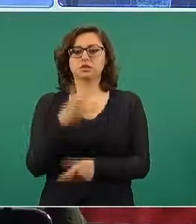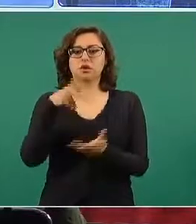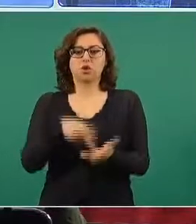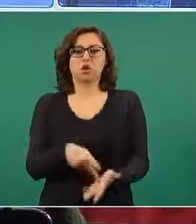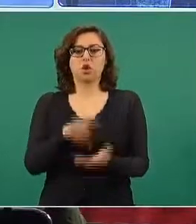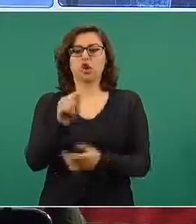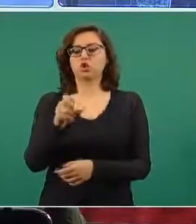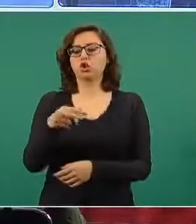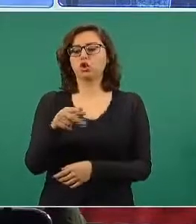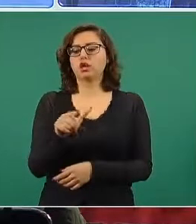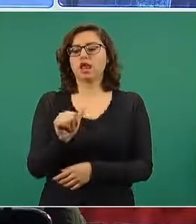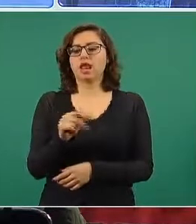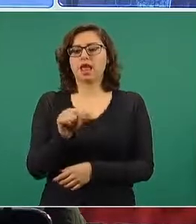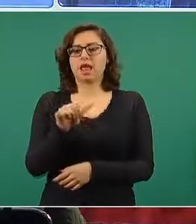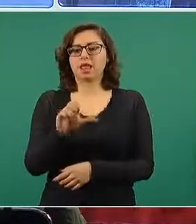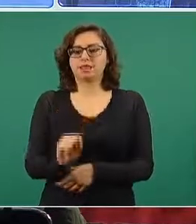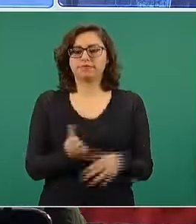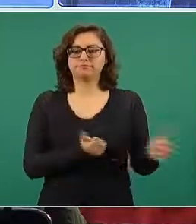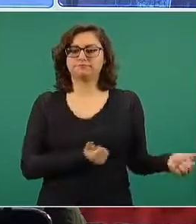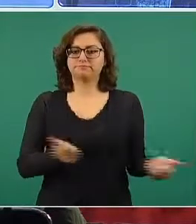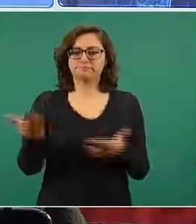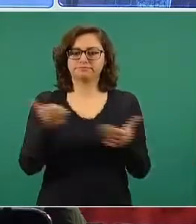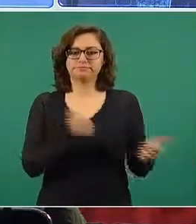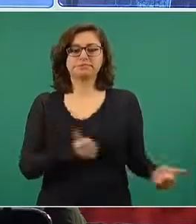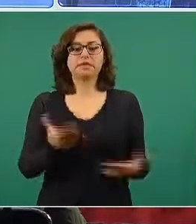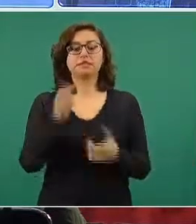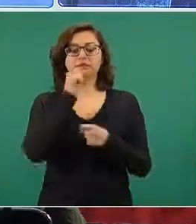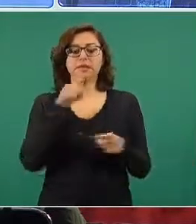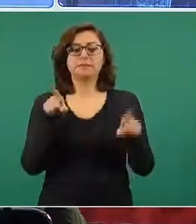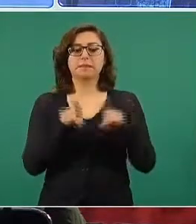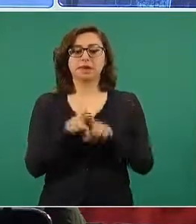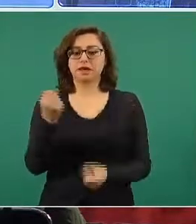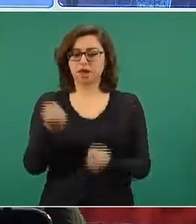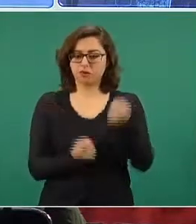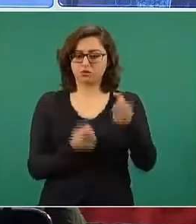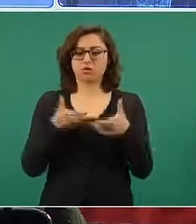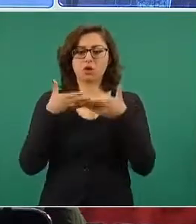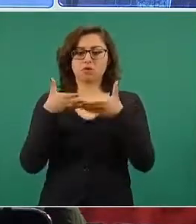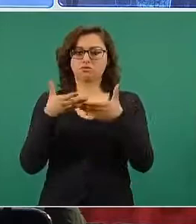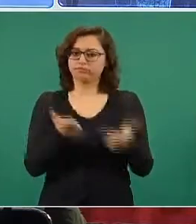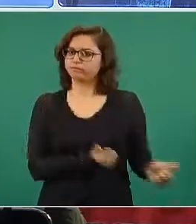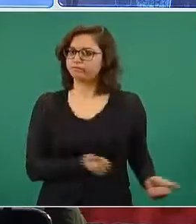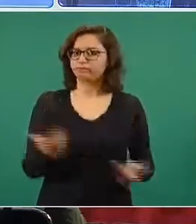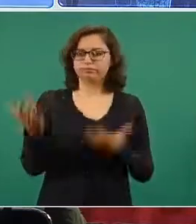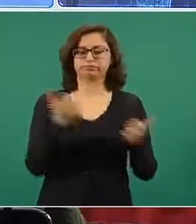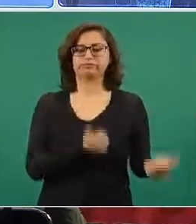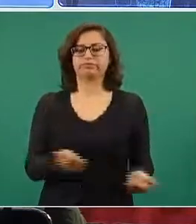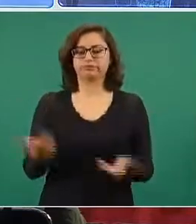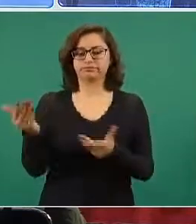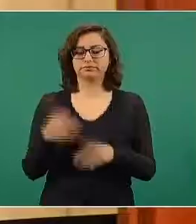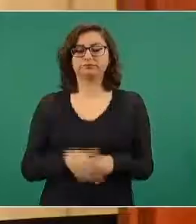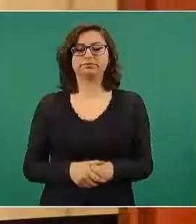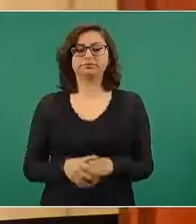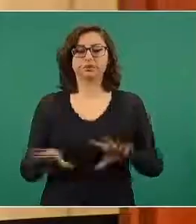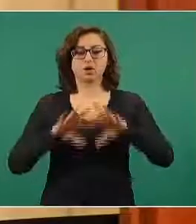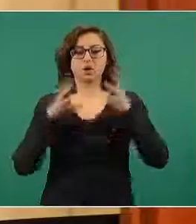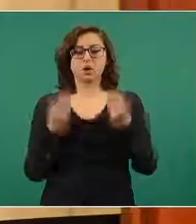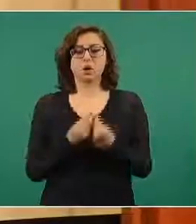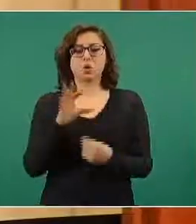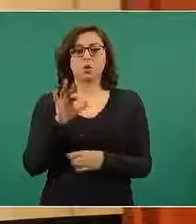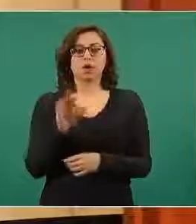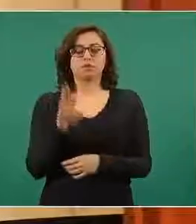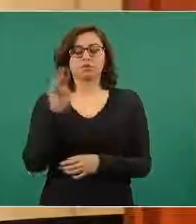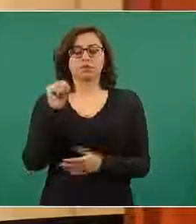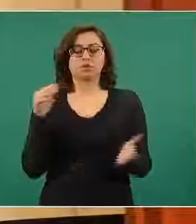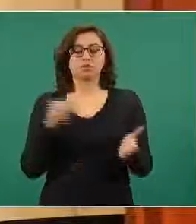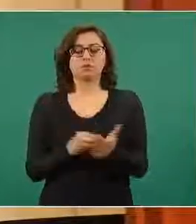por vía terrestre y por vía marítima. Tenemos un total de personal empeñado de 49